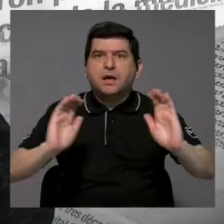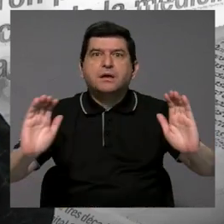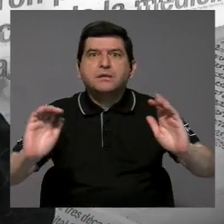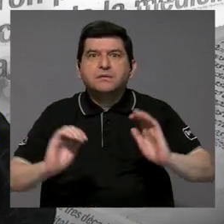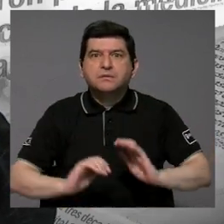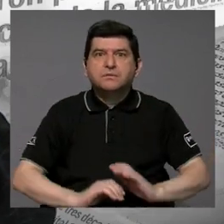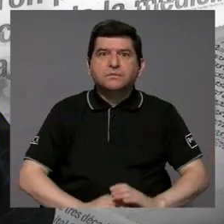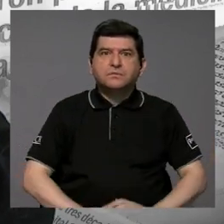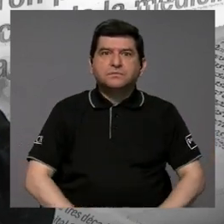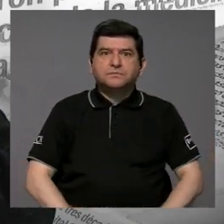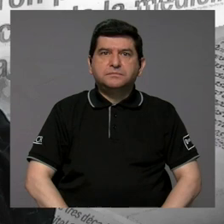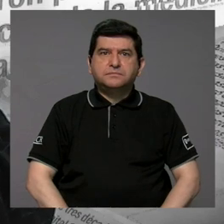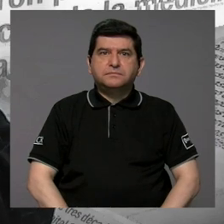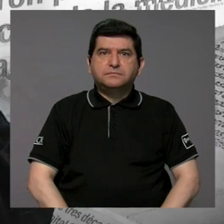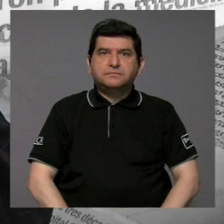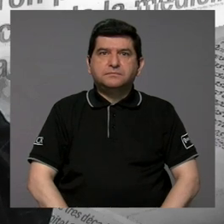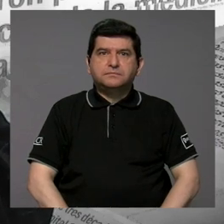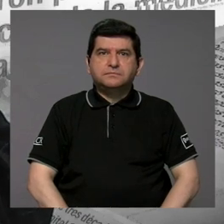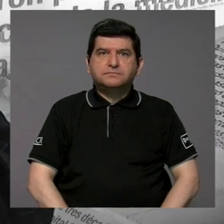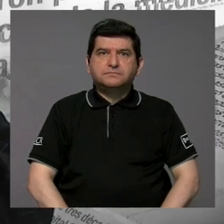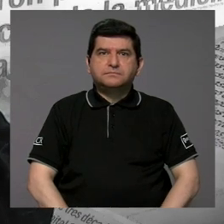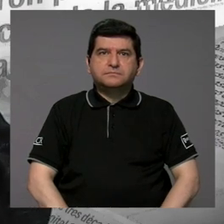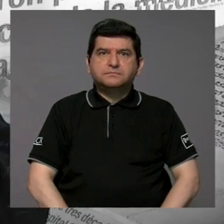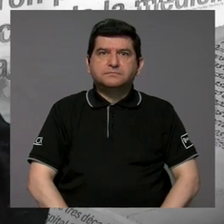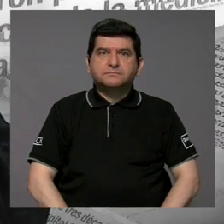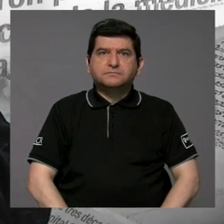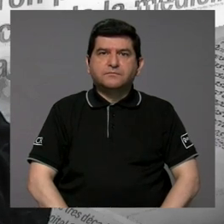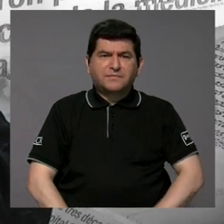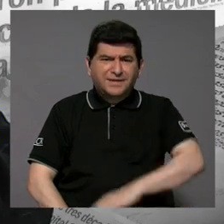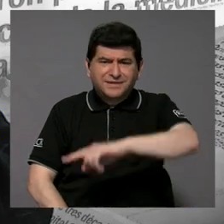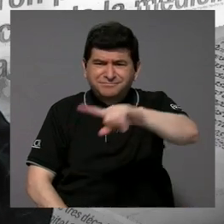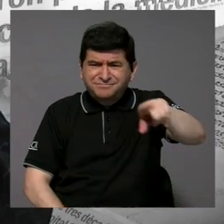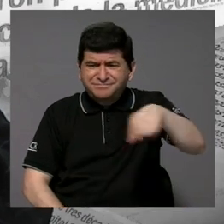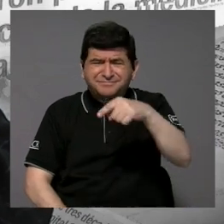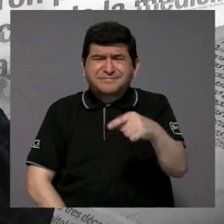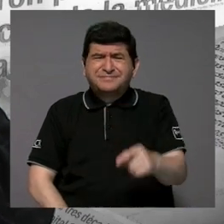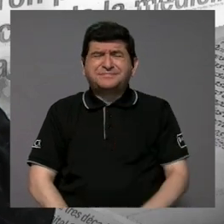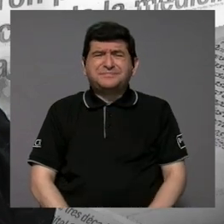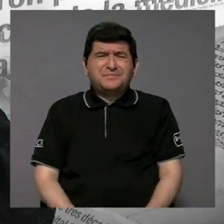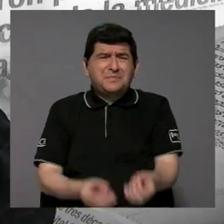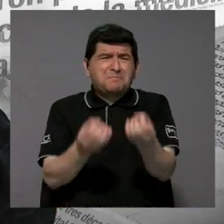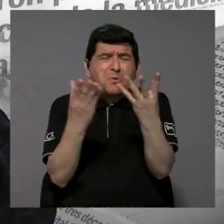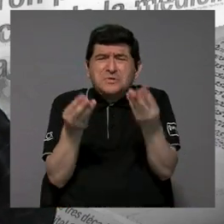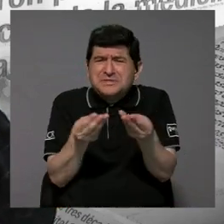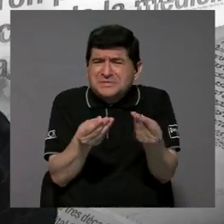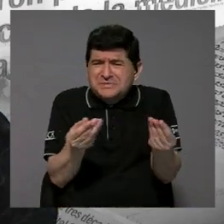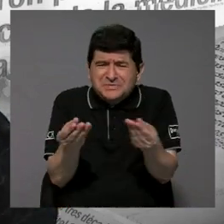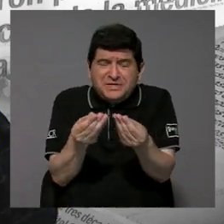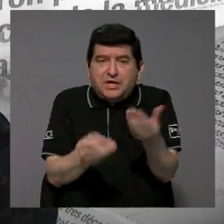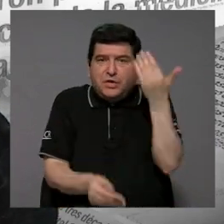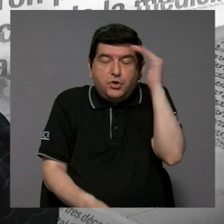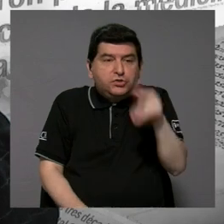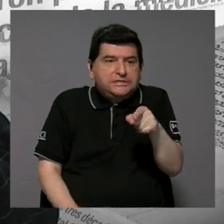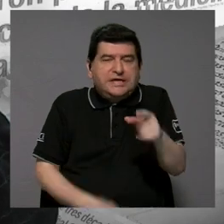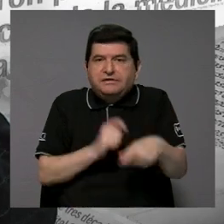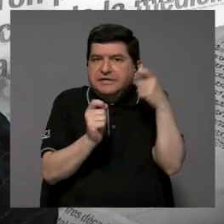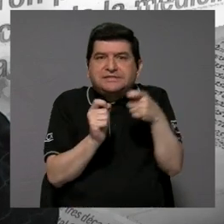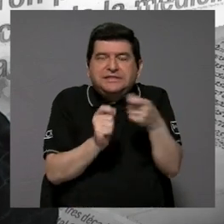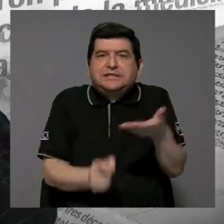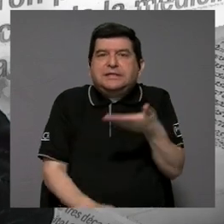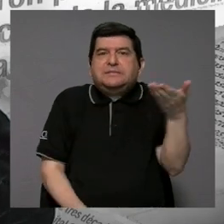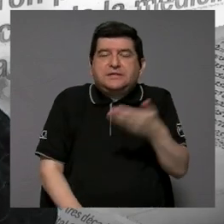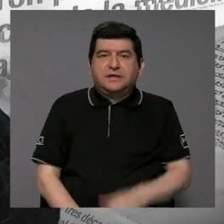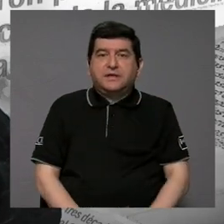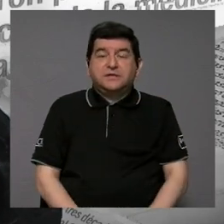llenos de sustancias que no sabemos ni qué son o